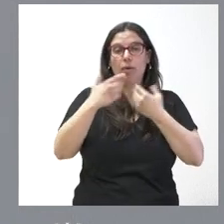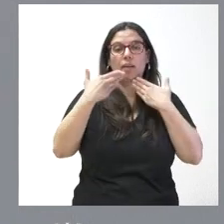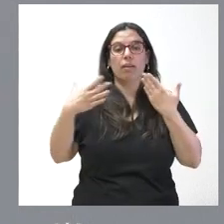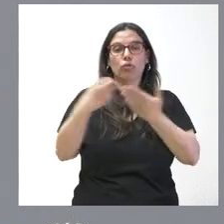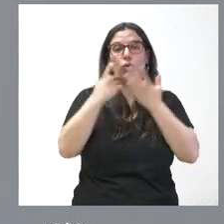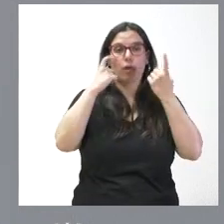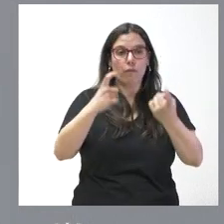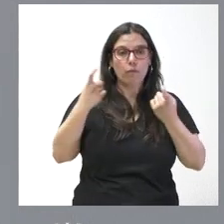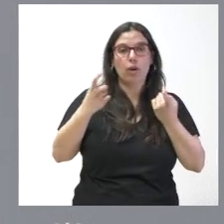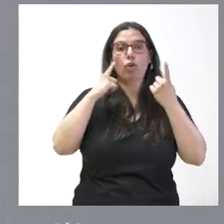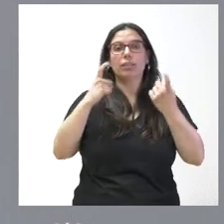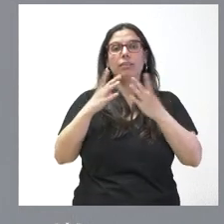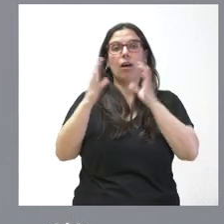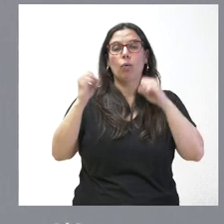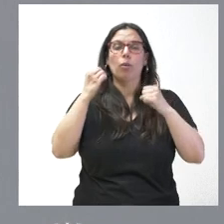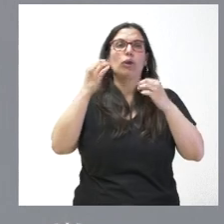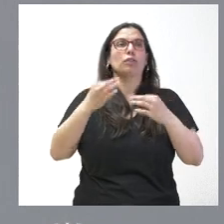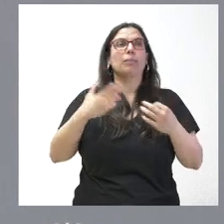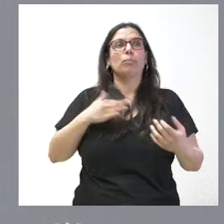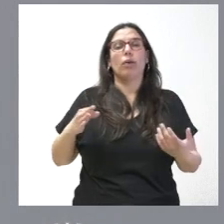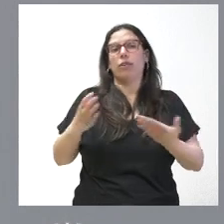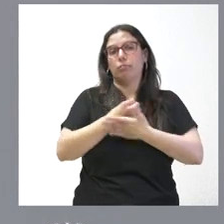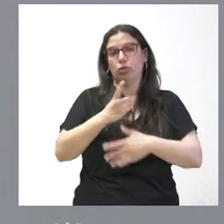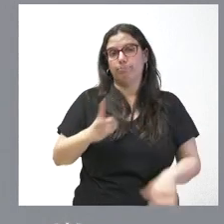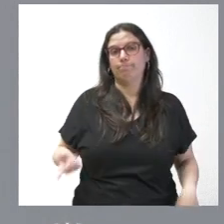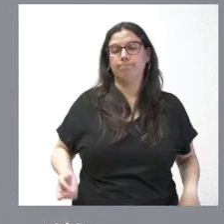dar acuerdos pero no siempre es posible el consenso